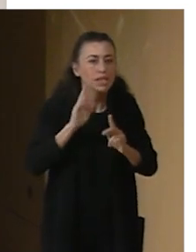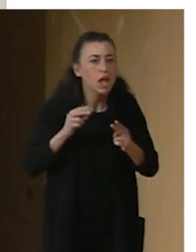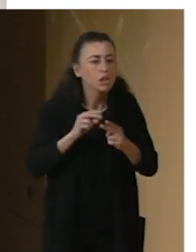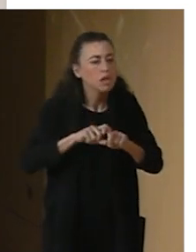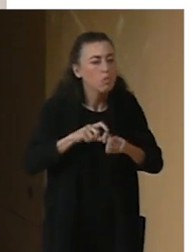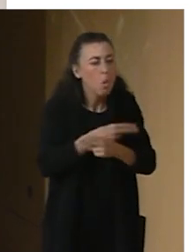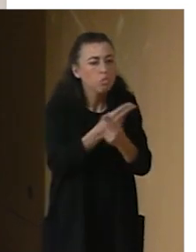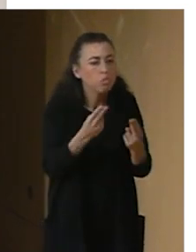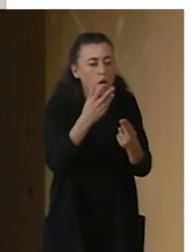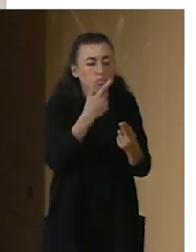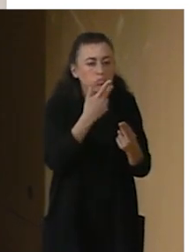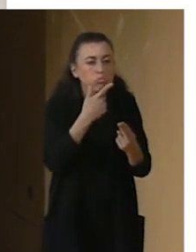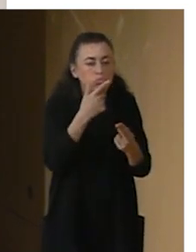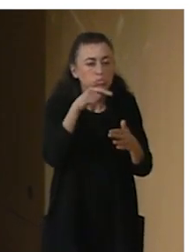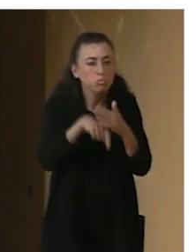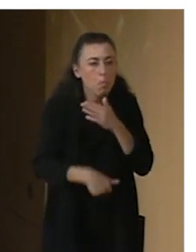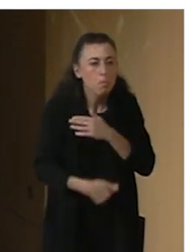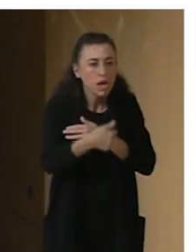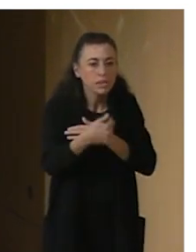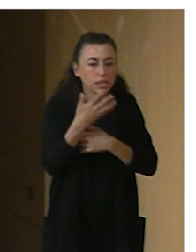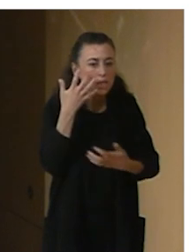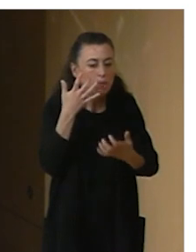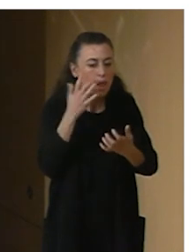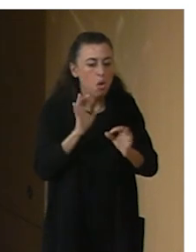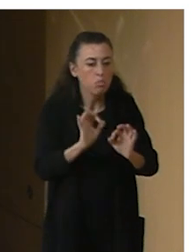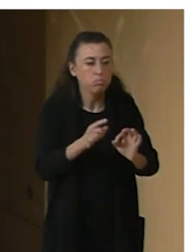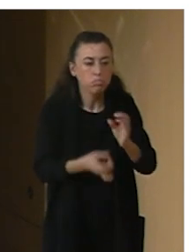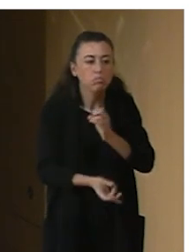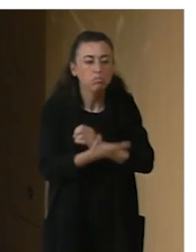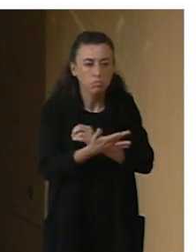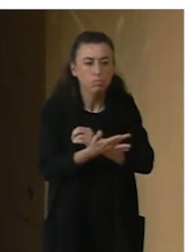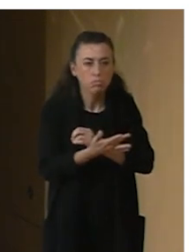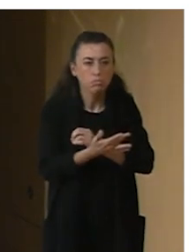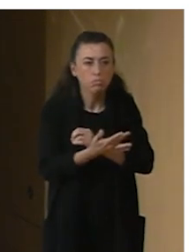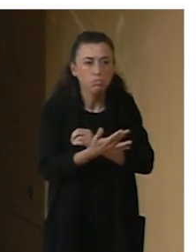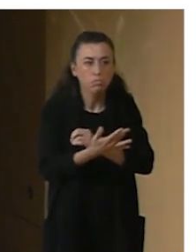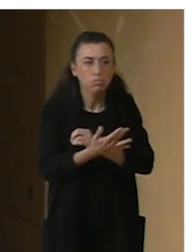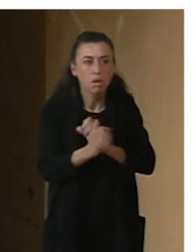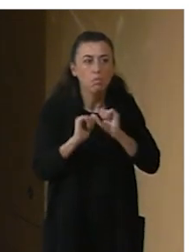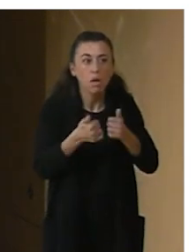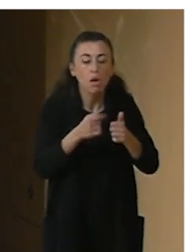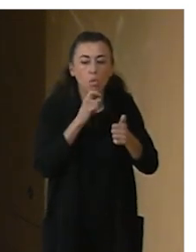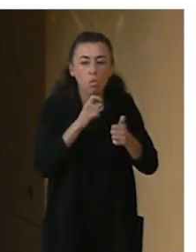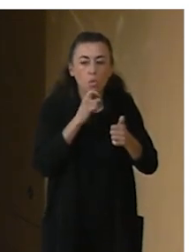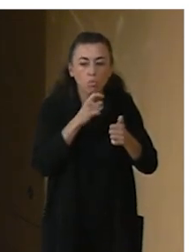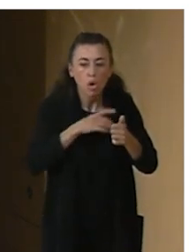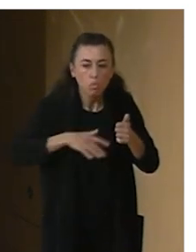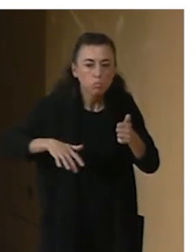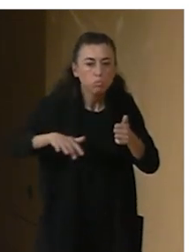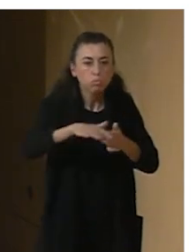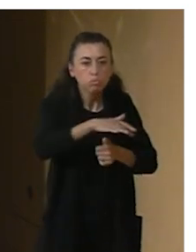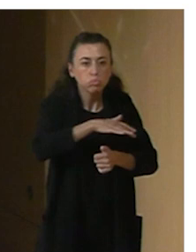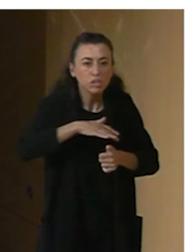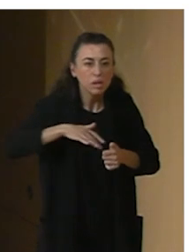este espectáculo. Es un espectáculo que empieza acotando el espacio a través de una línea de luz.